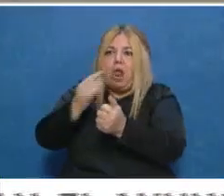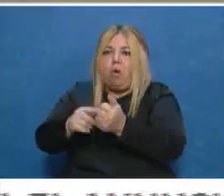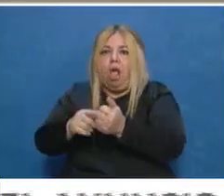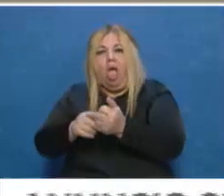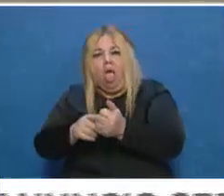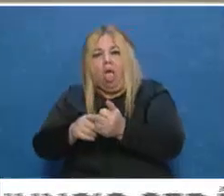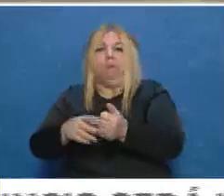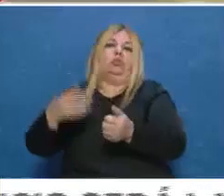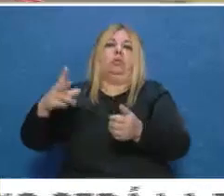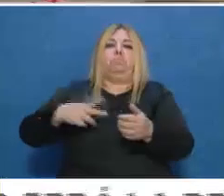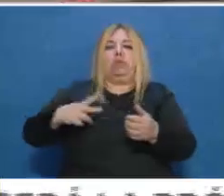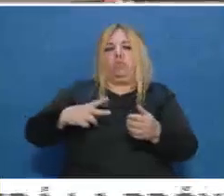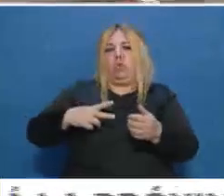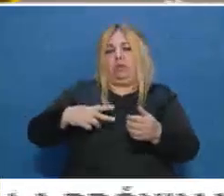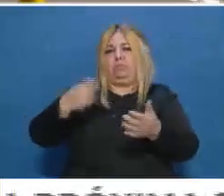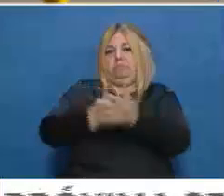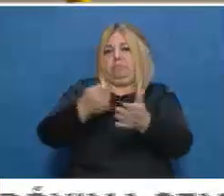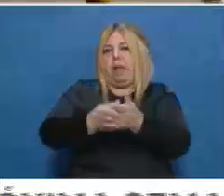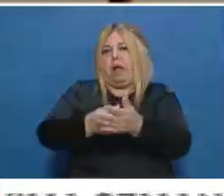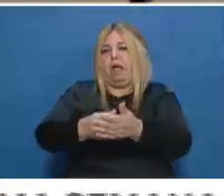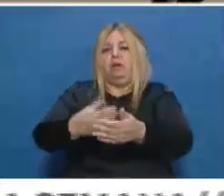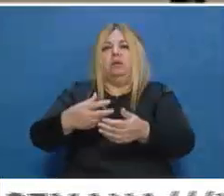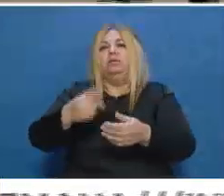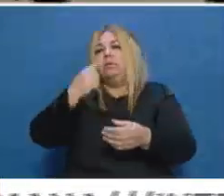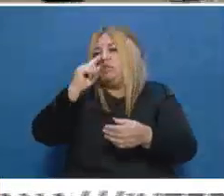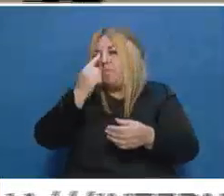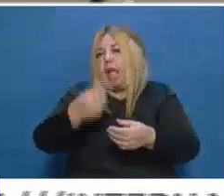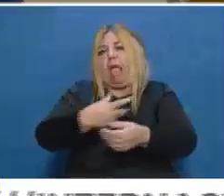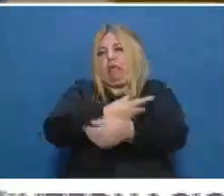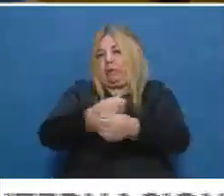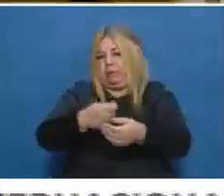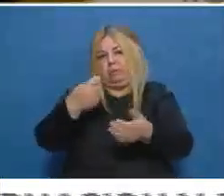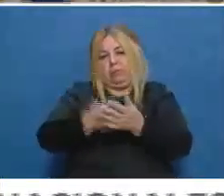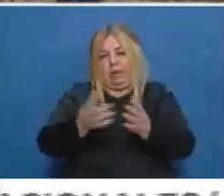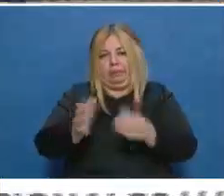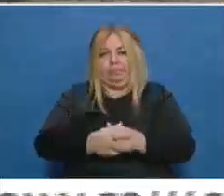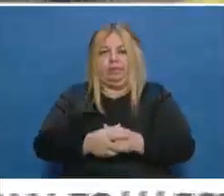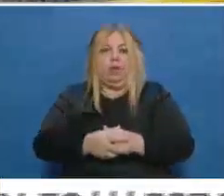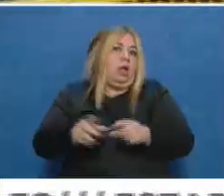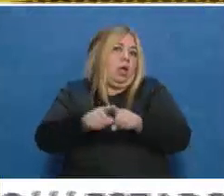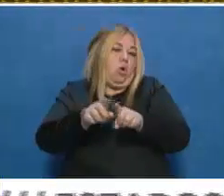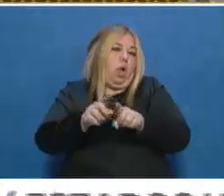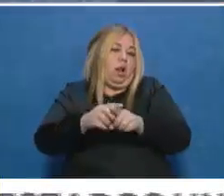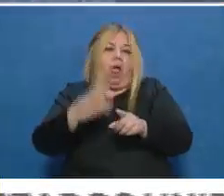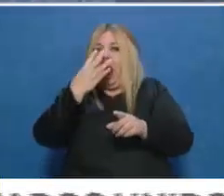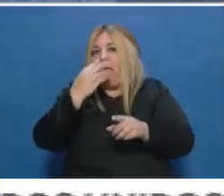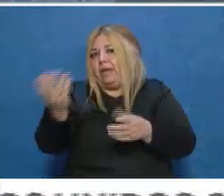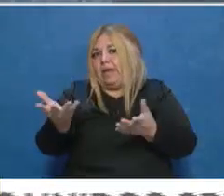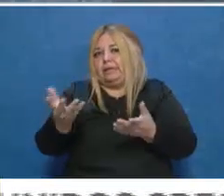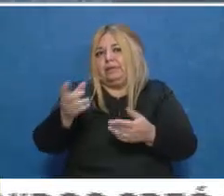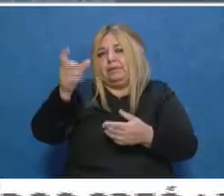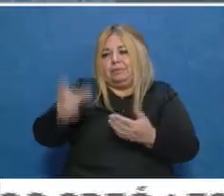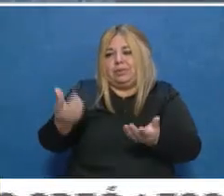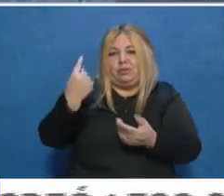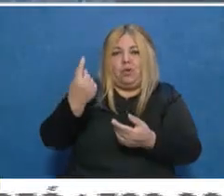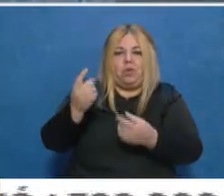contagios que definitivamente iban a llegar, como también llegó el contagio en el Departamento de General de Alvear, Exacto, sí, estuvieron